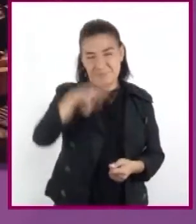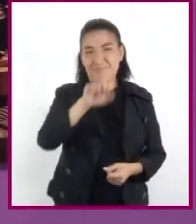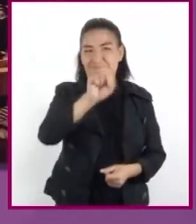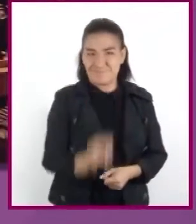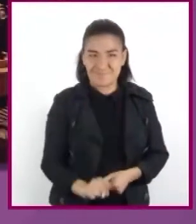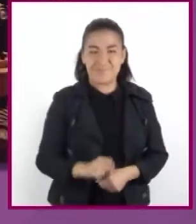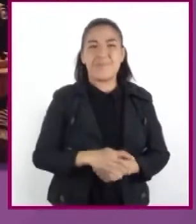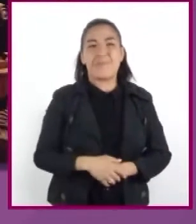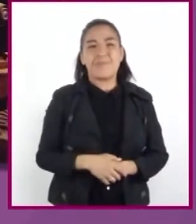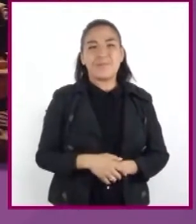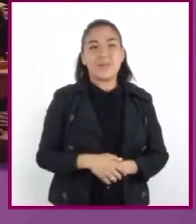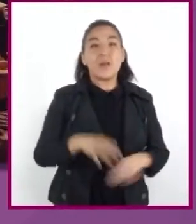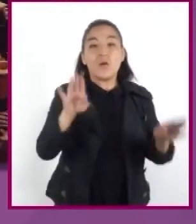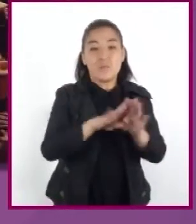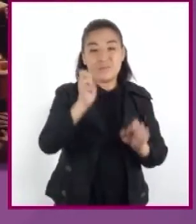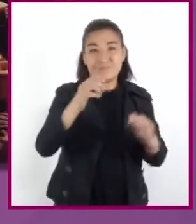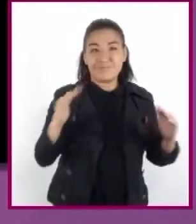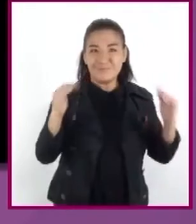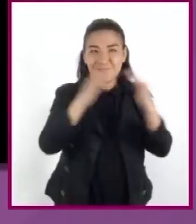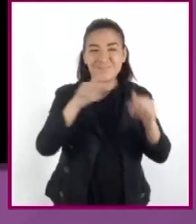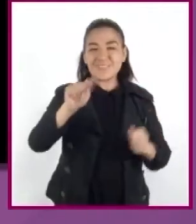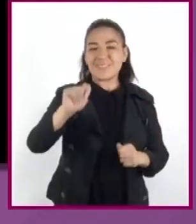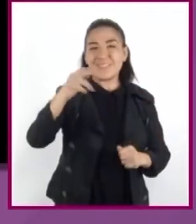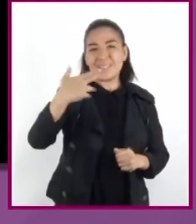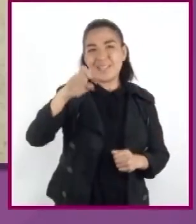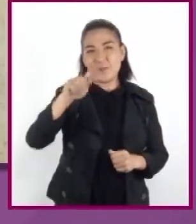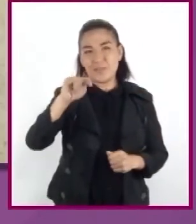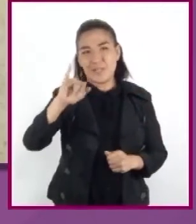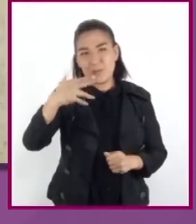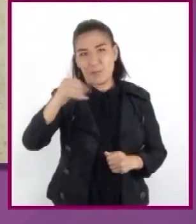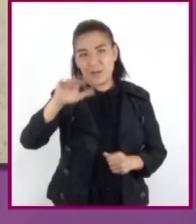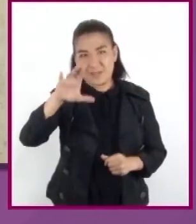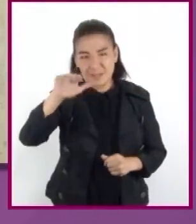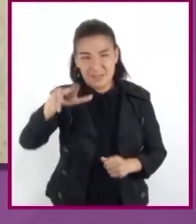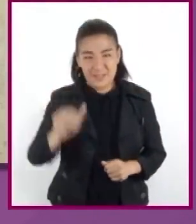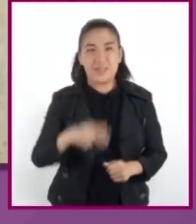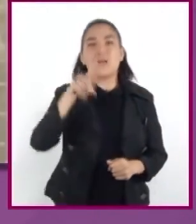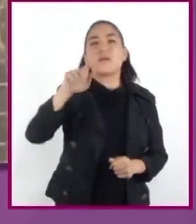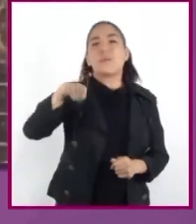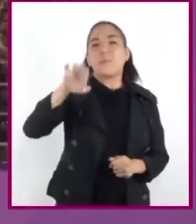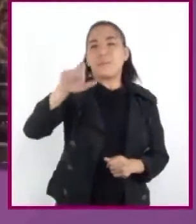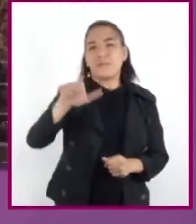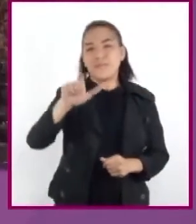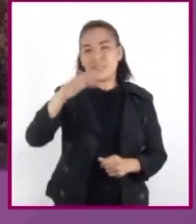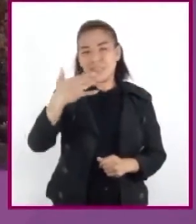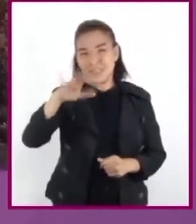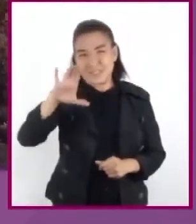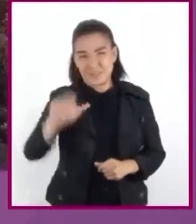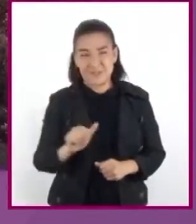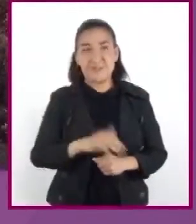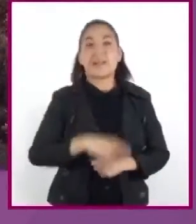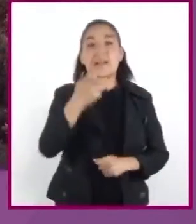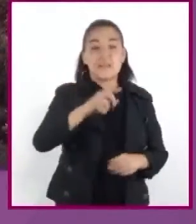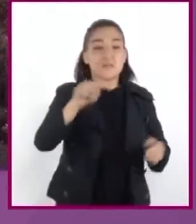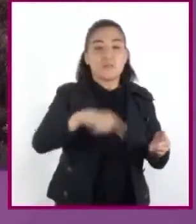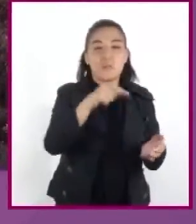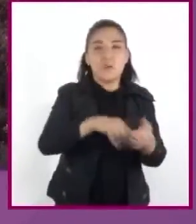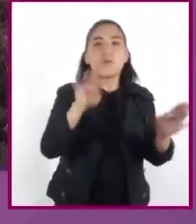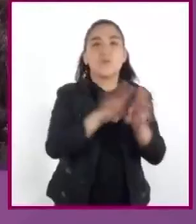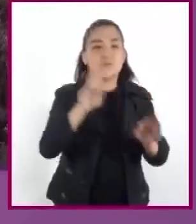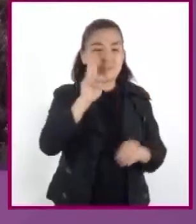como la cultura teotihuacana, tolteca y mexica. A esta zona pertenecen los